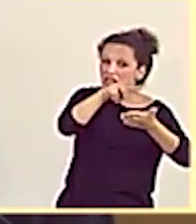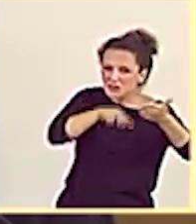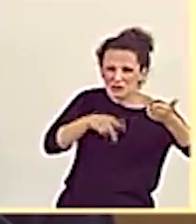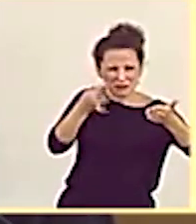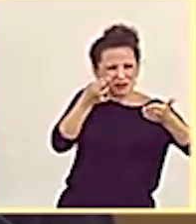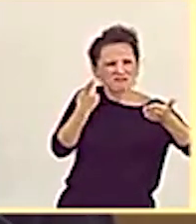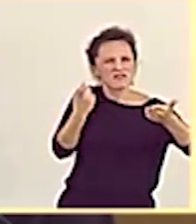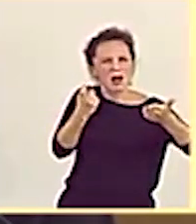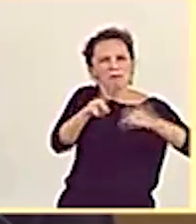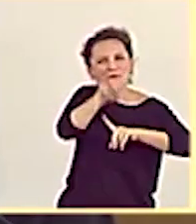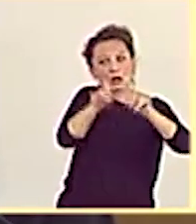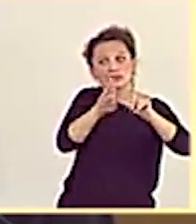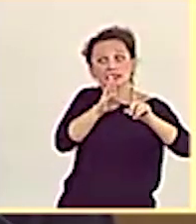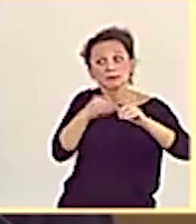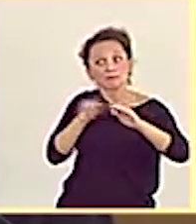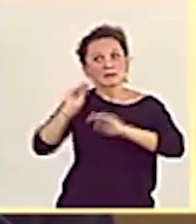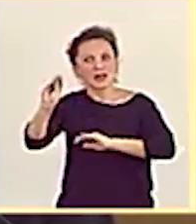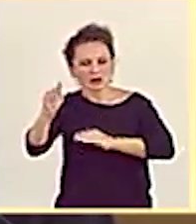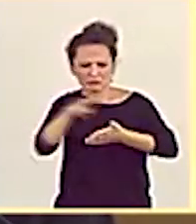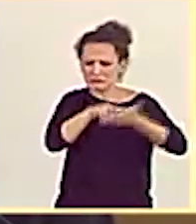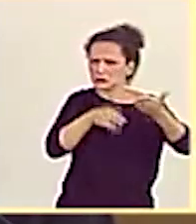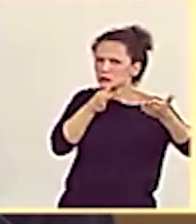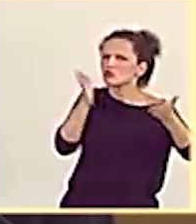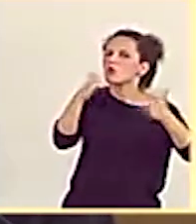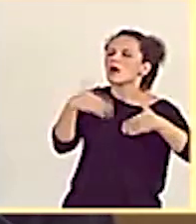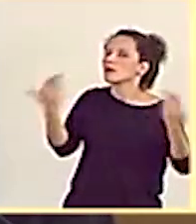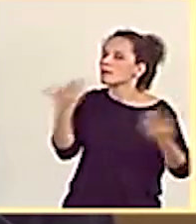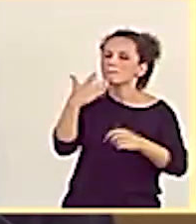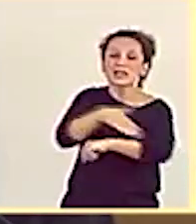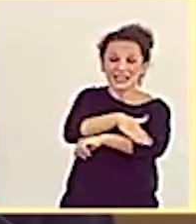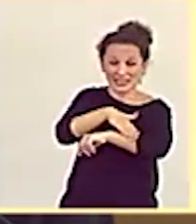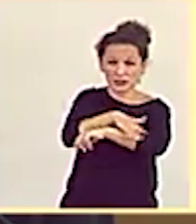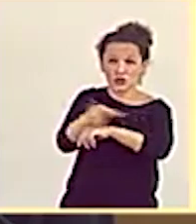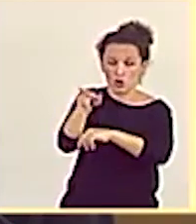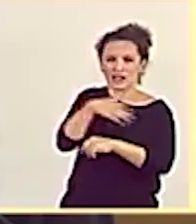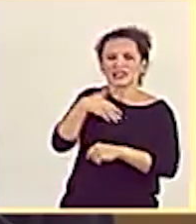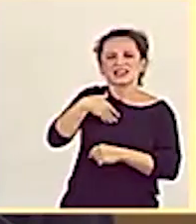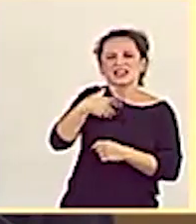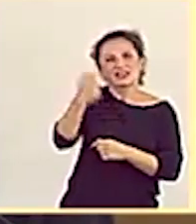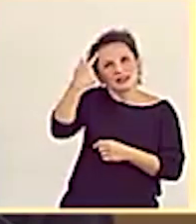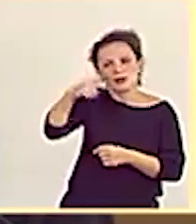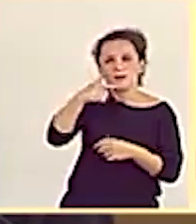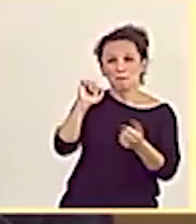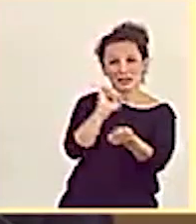que formulamos. Es decir, cuándo tiene previsto el Gobierno cerrar la prisión de Martutene.